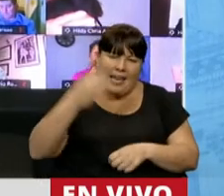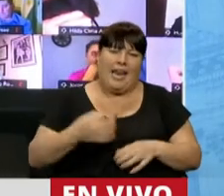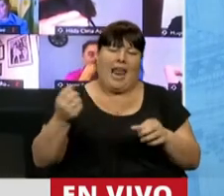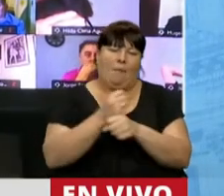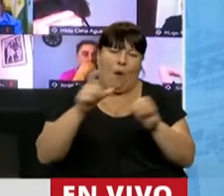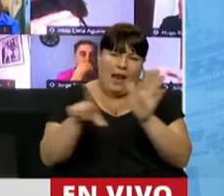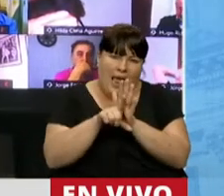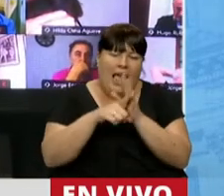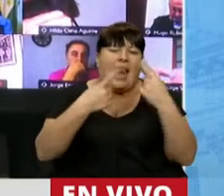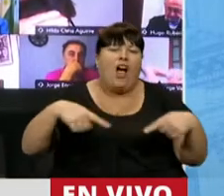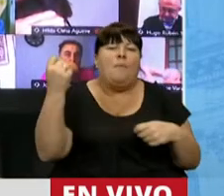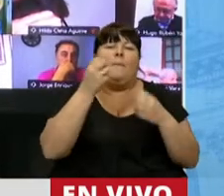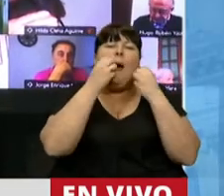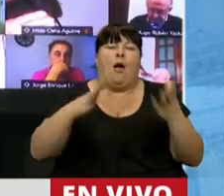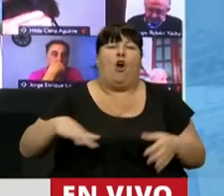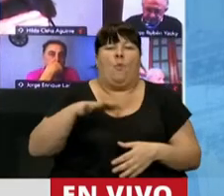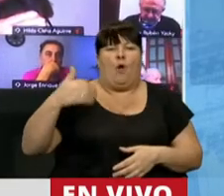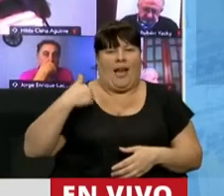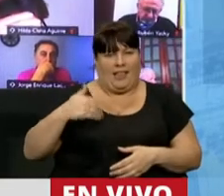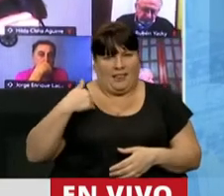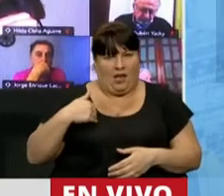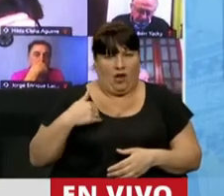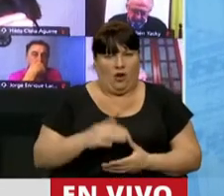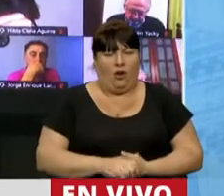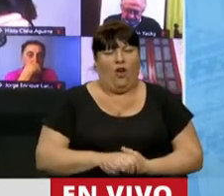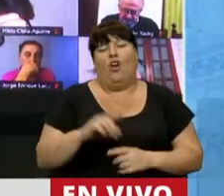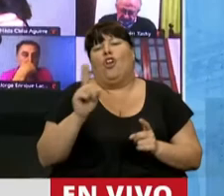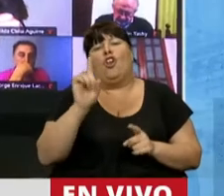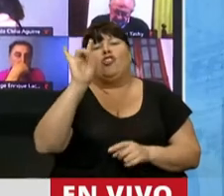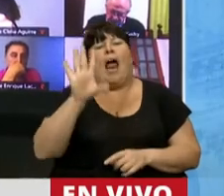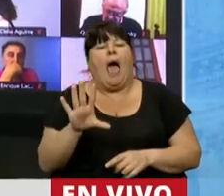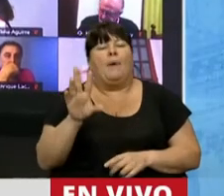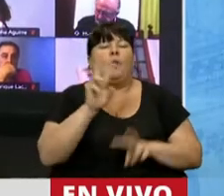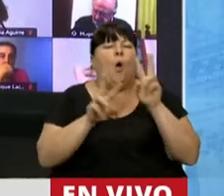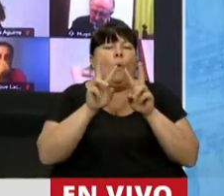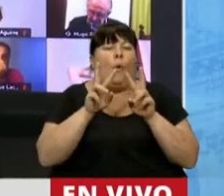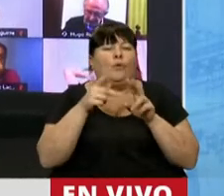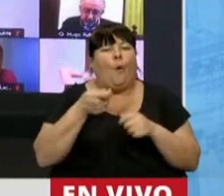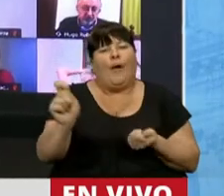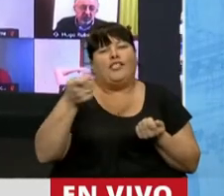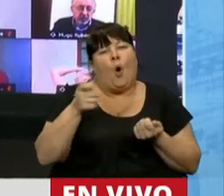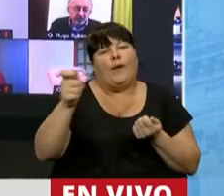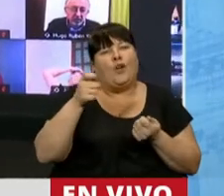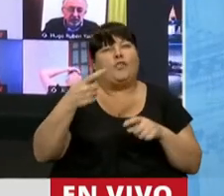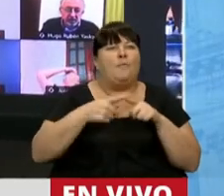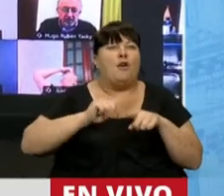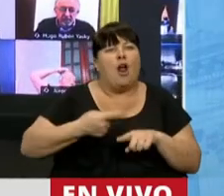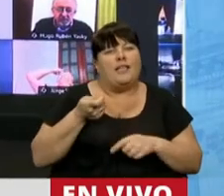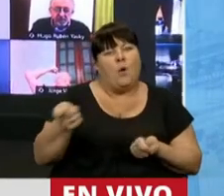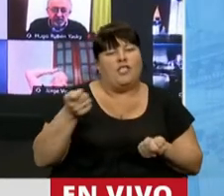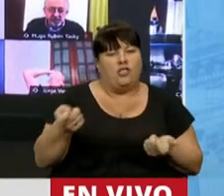todo aquello que sea para bien del pueblo argentino y no para intentar seguir judicializando la política,